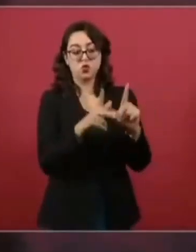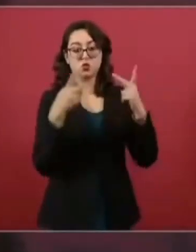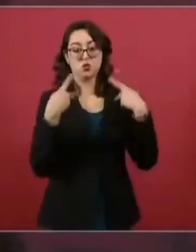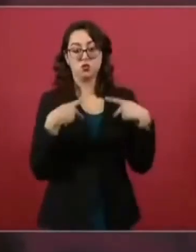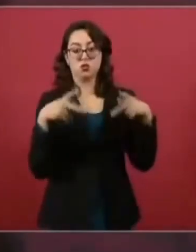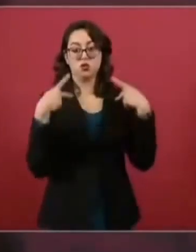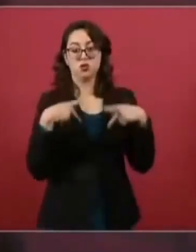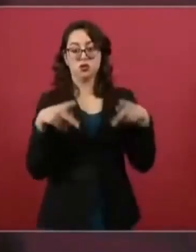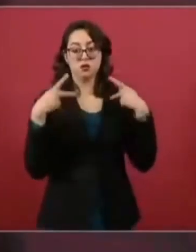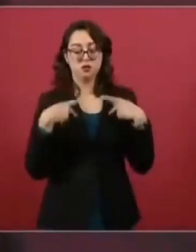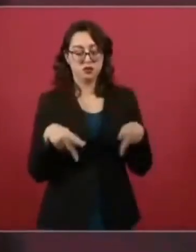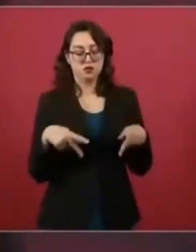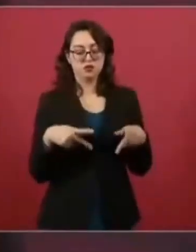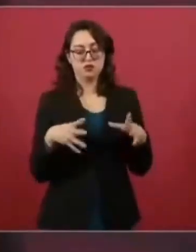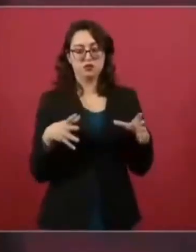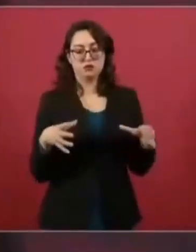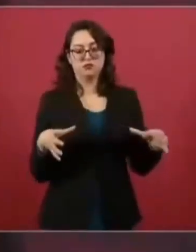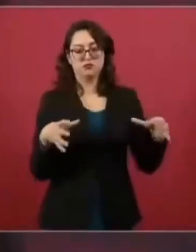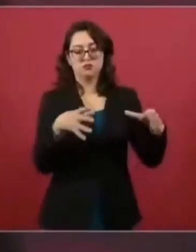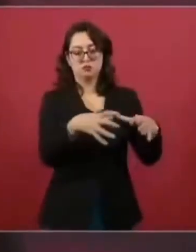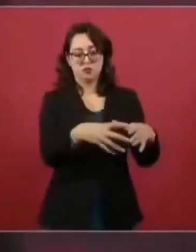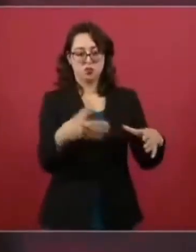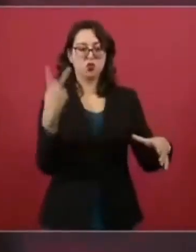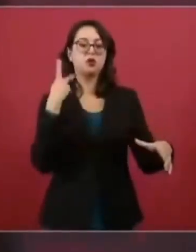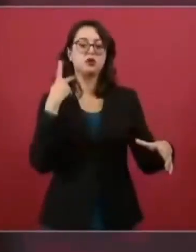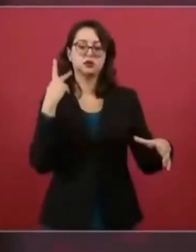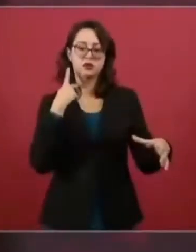por Claudio X. González, hijo.